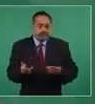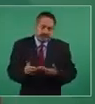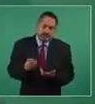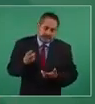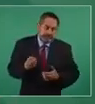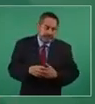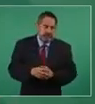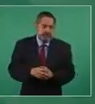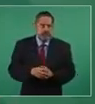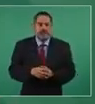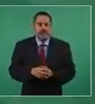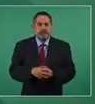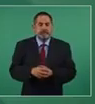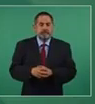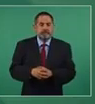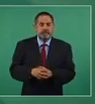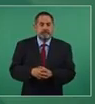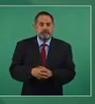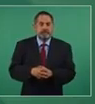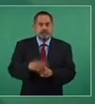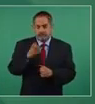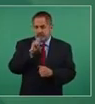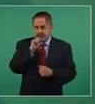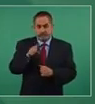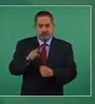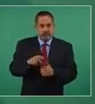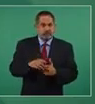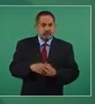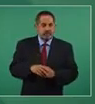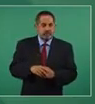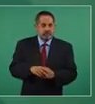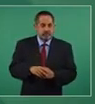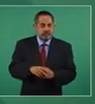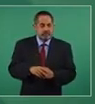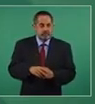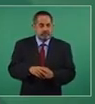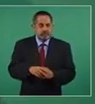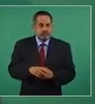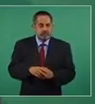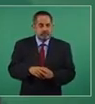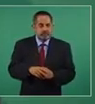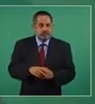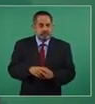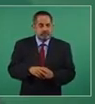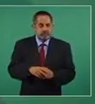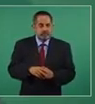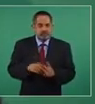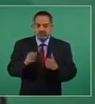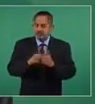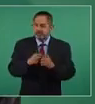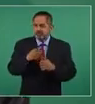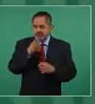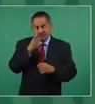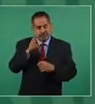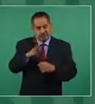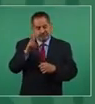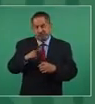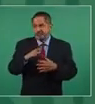También, lo digo con mucha